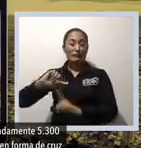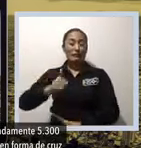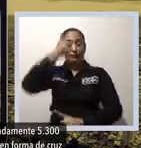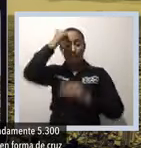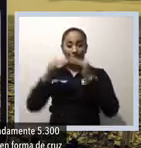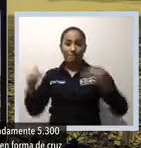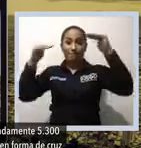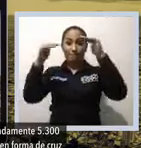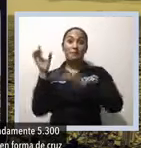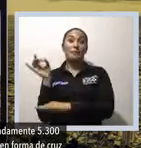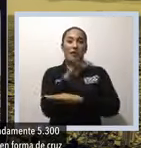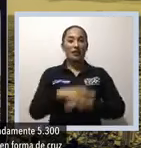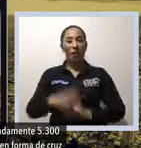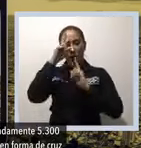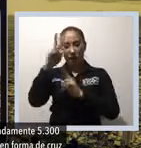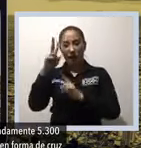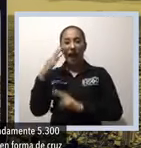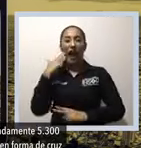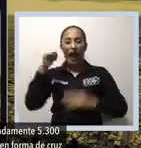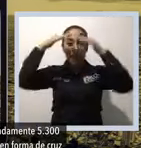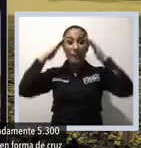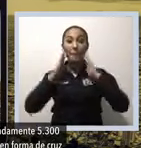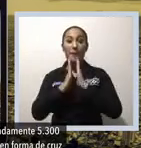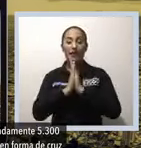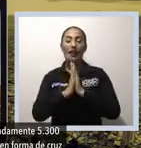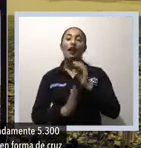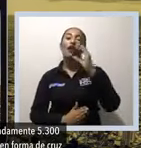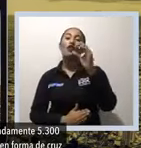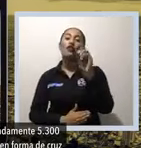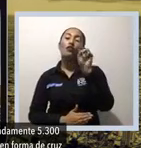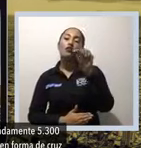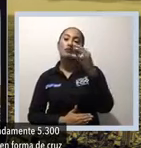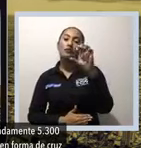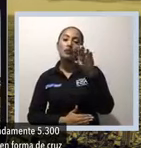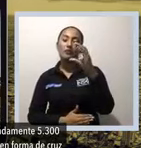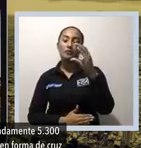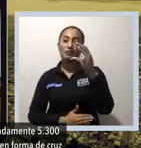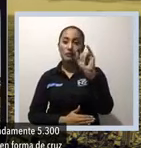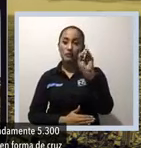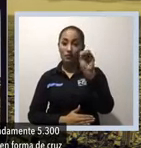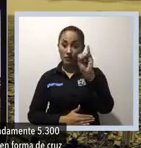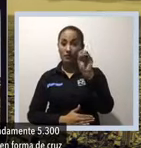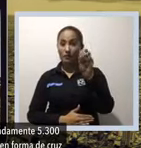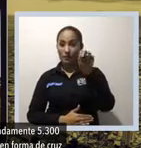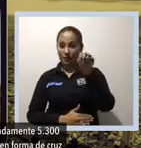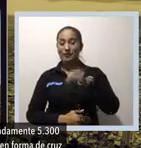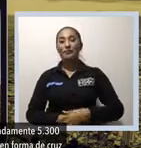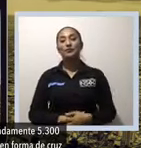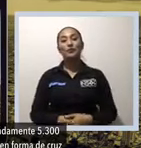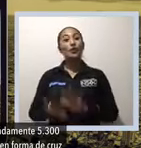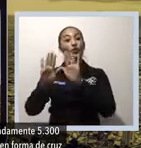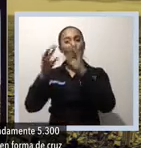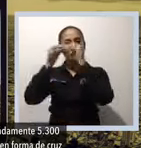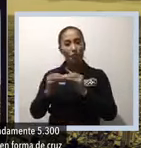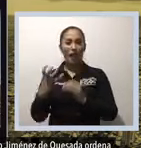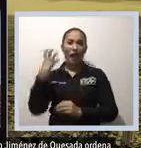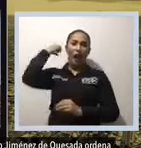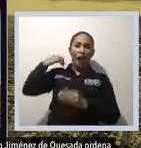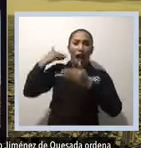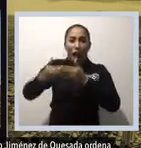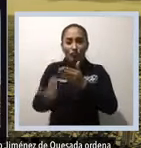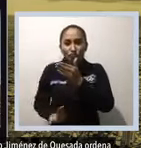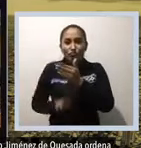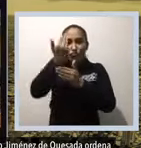templo de estilo neoclásico, tiene aproximadamente 5.300 metros cuadrados, y su planta basilical está hecha en forma de cruz latino.